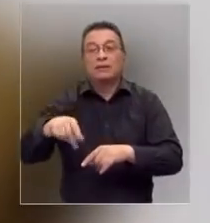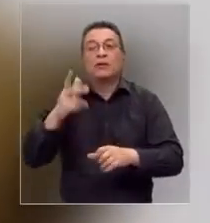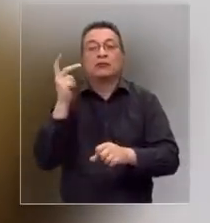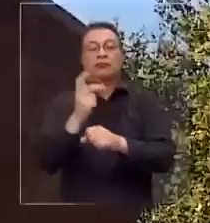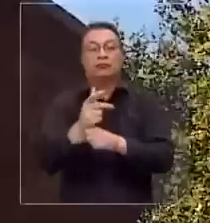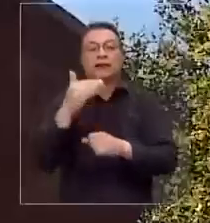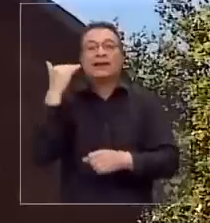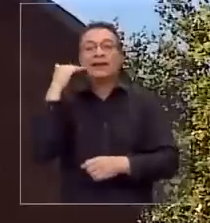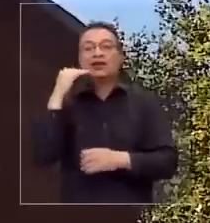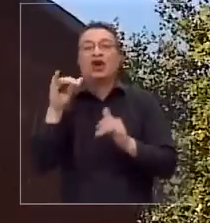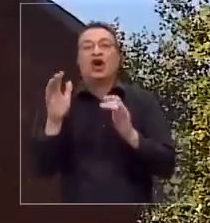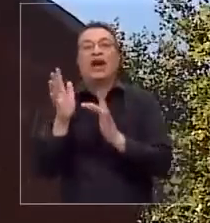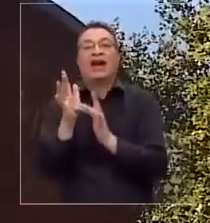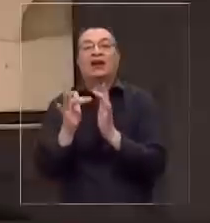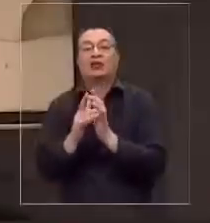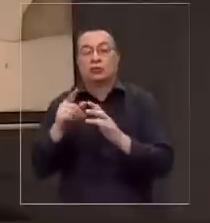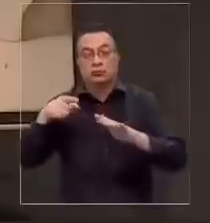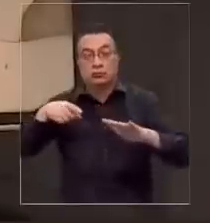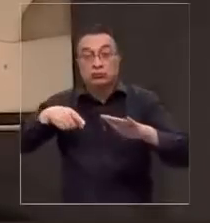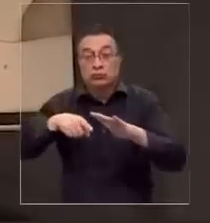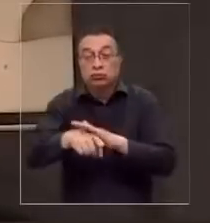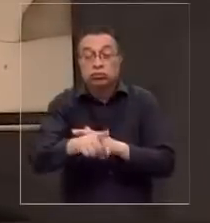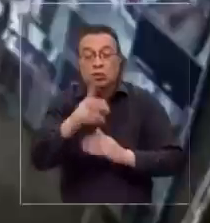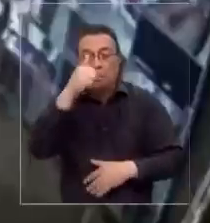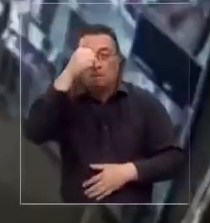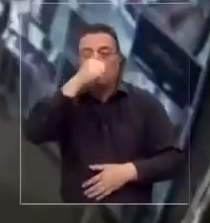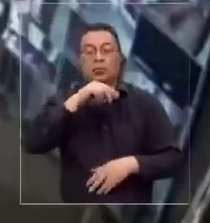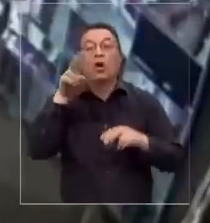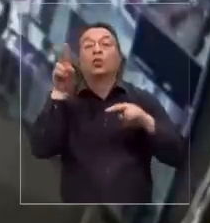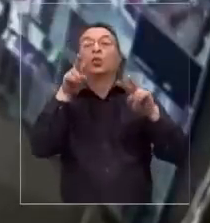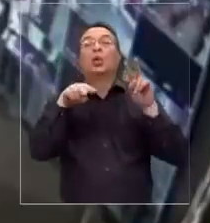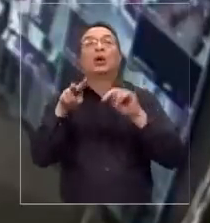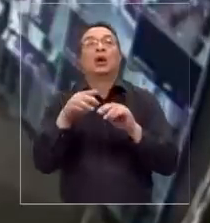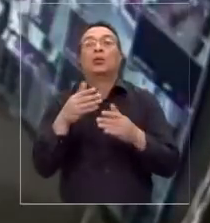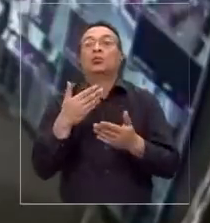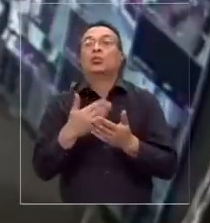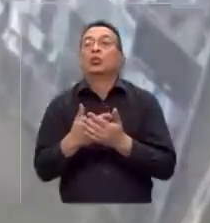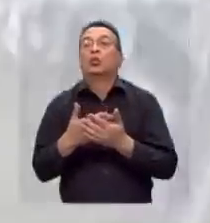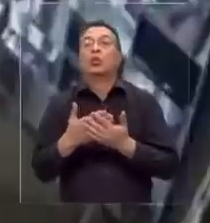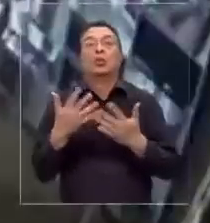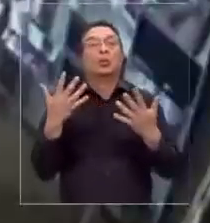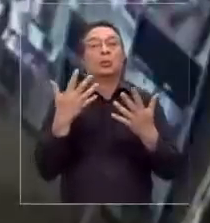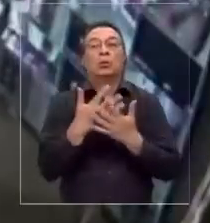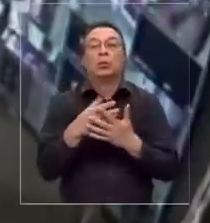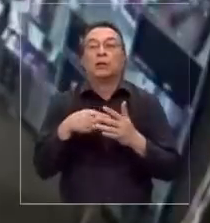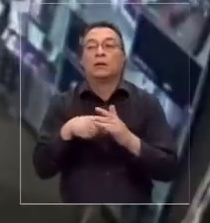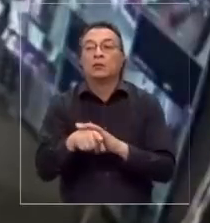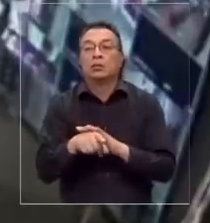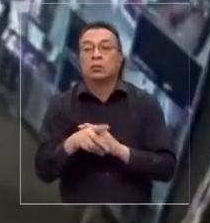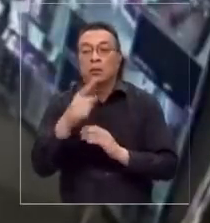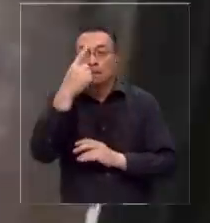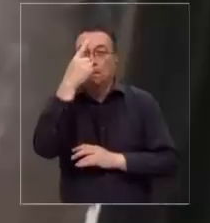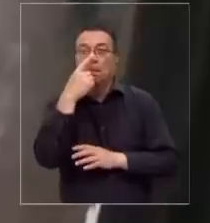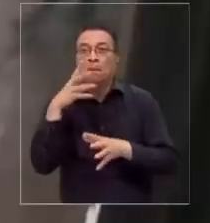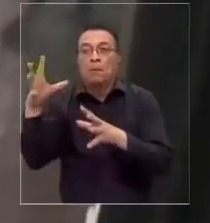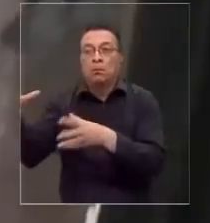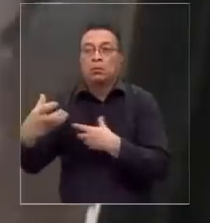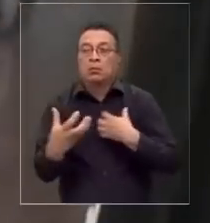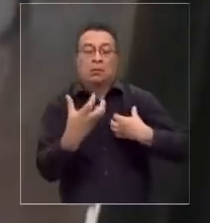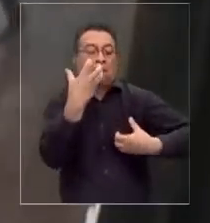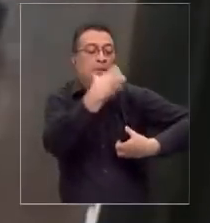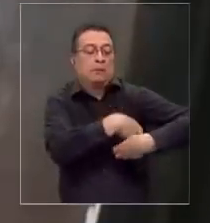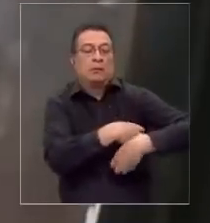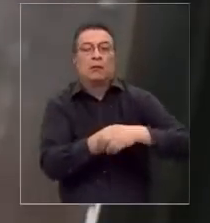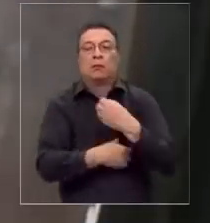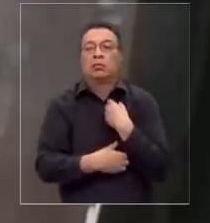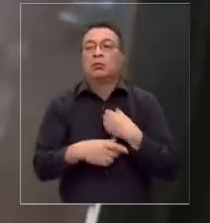del niño Jesús. Los ladrones entraron haciéndose pasar por turistas. Aprovecharon un momento en solitario para guardar la escultura en la mochila